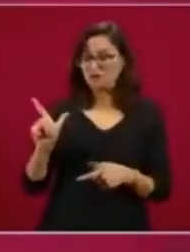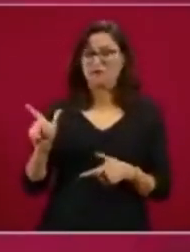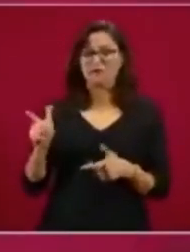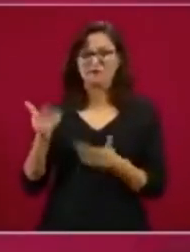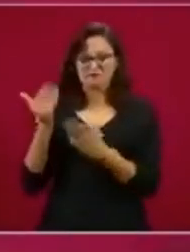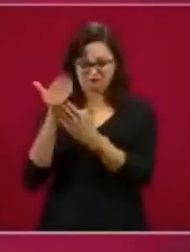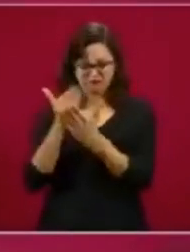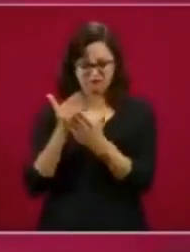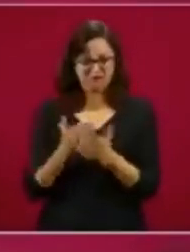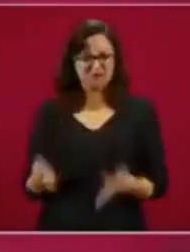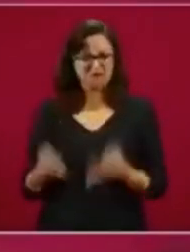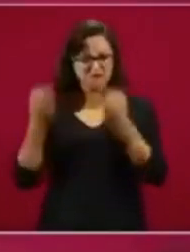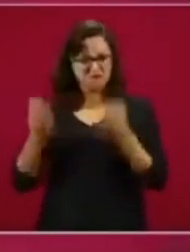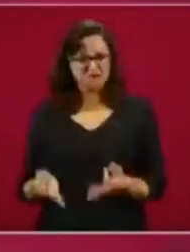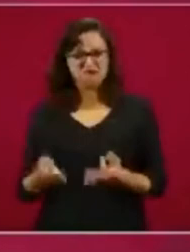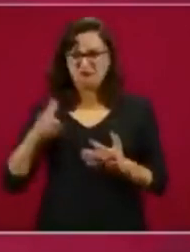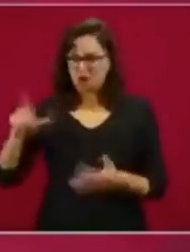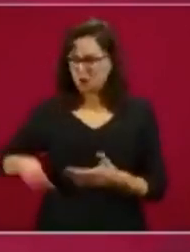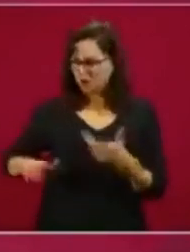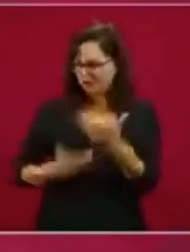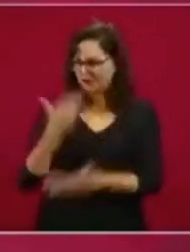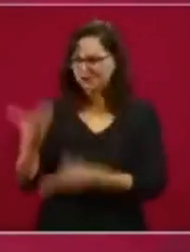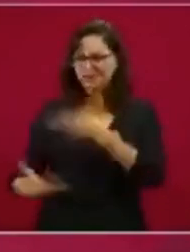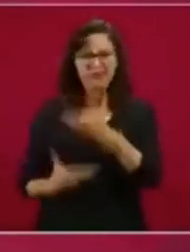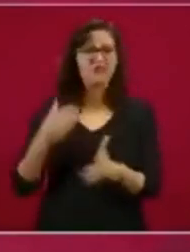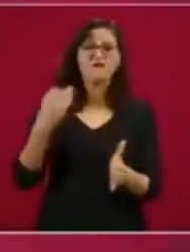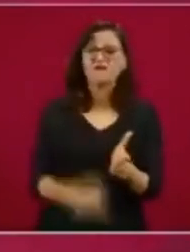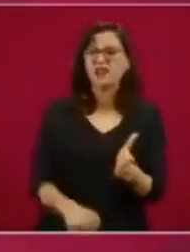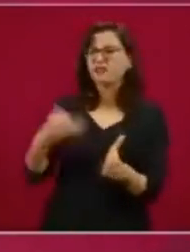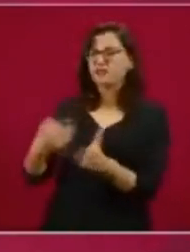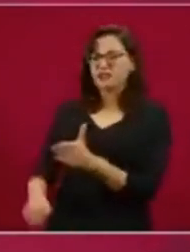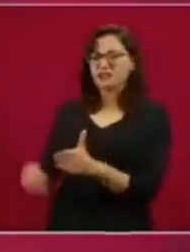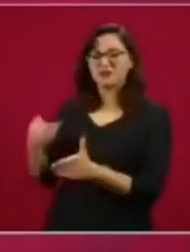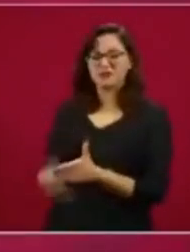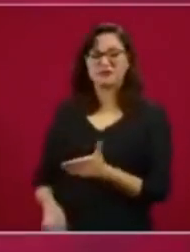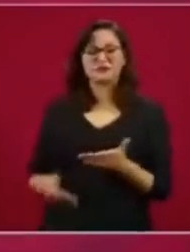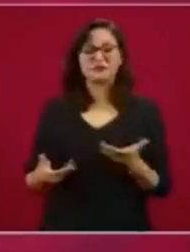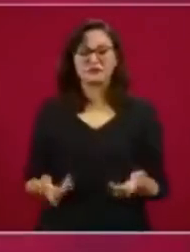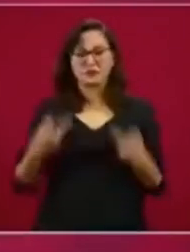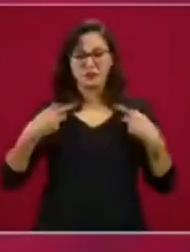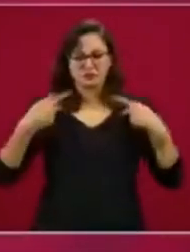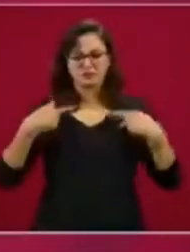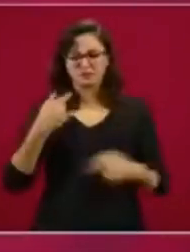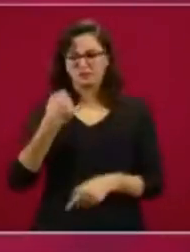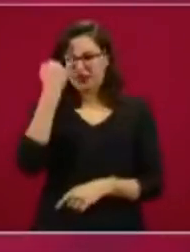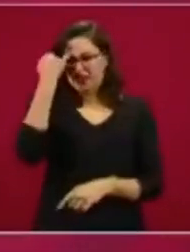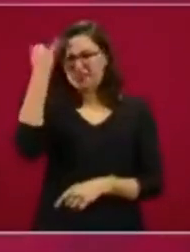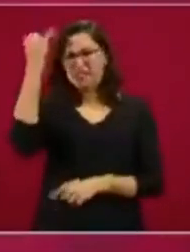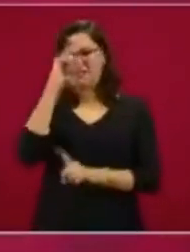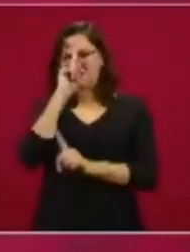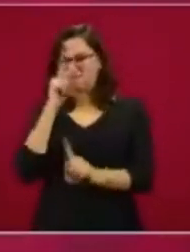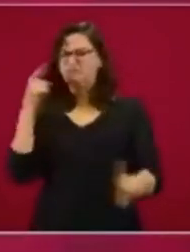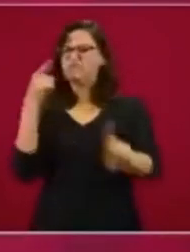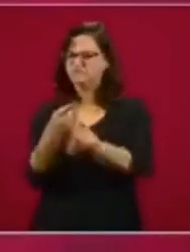buenos servidores públicos, de gente con ideales, con principios,